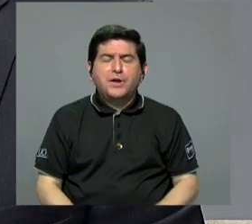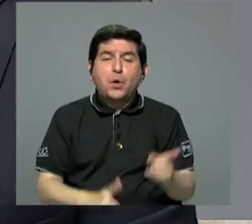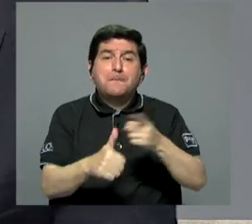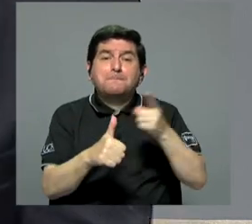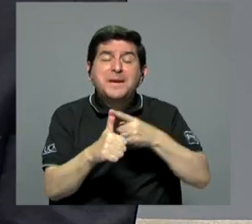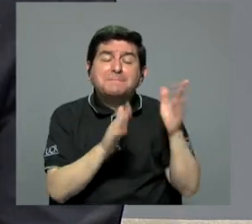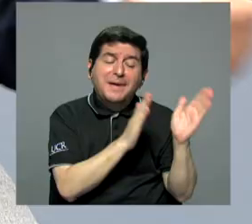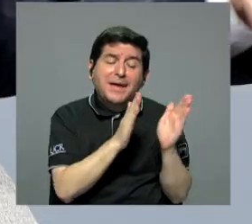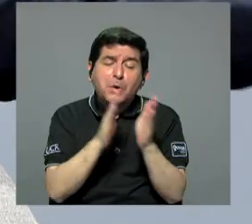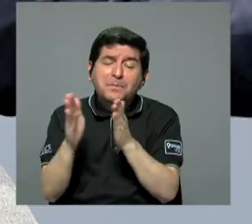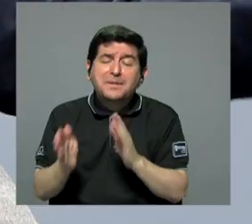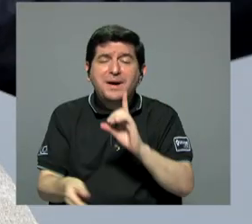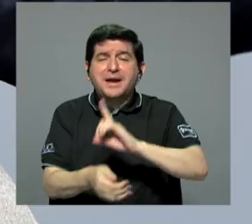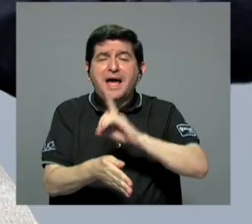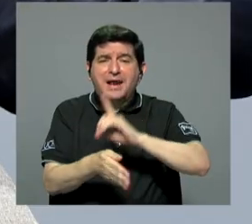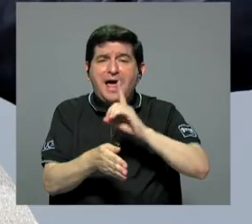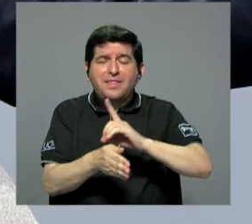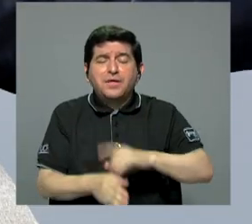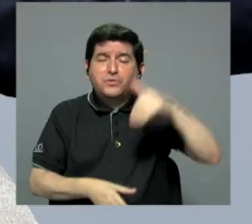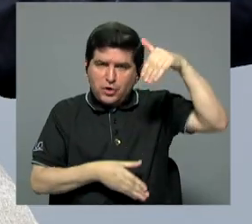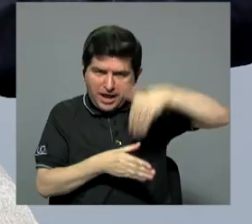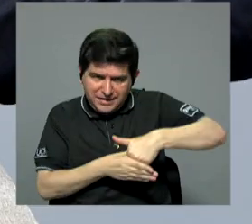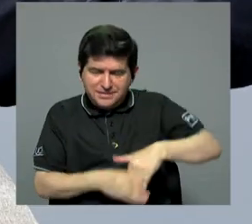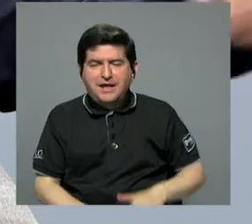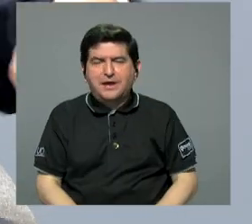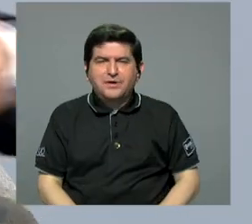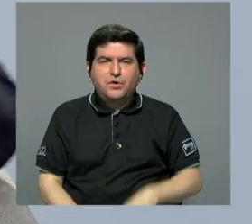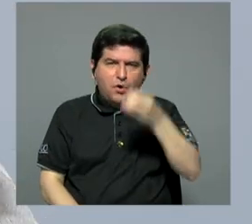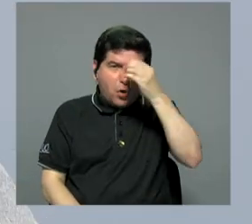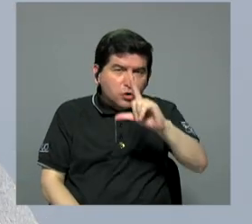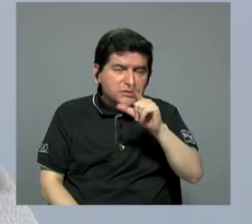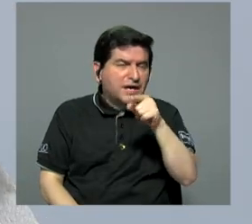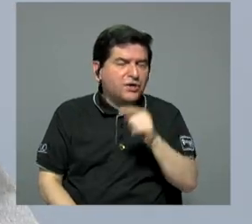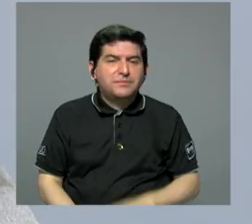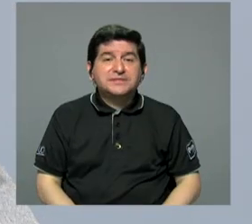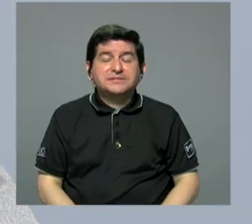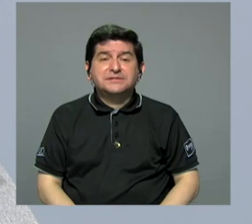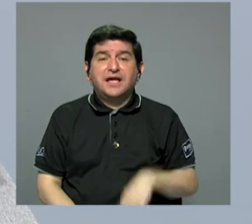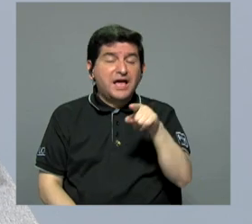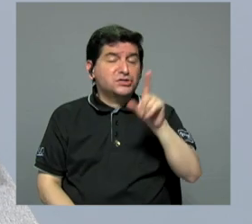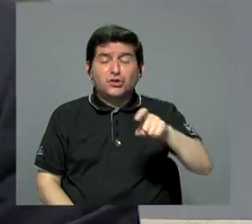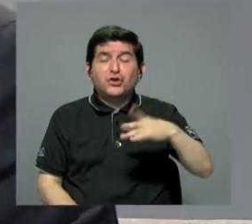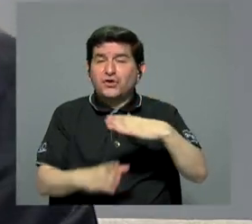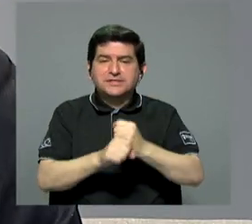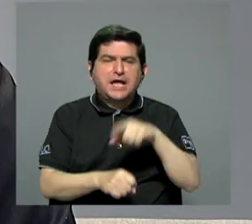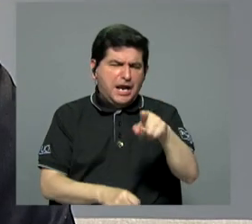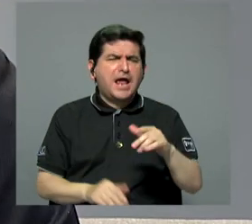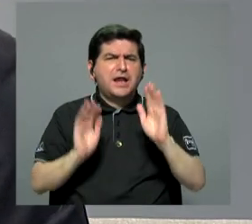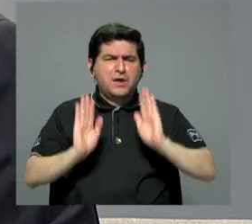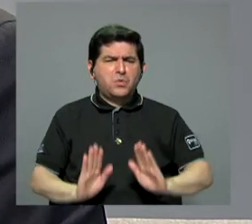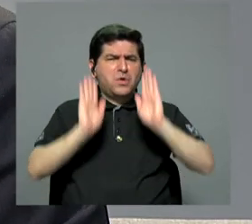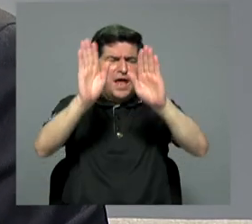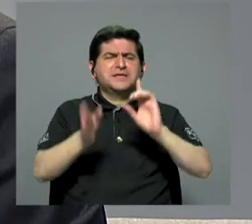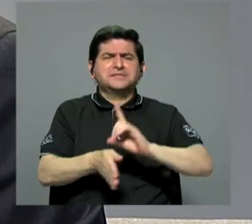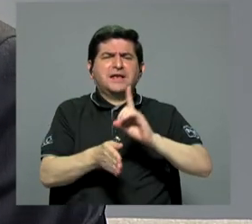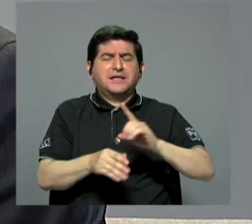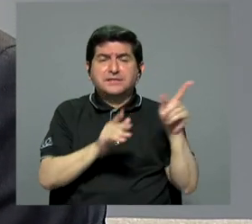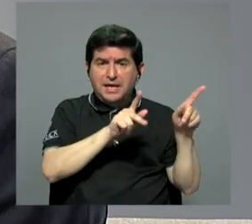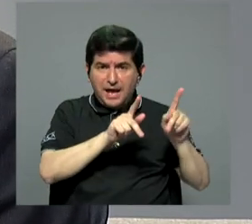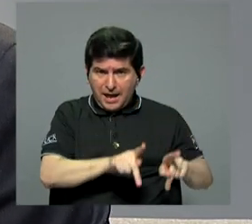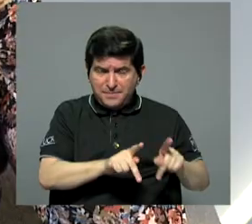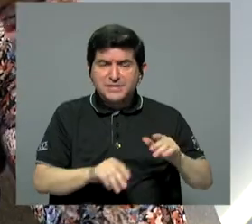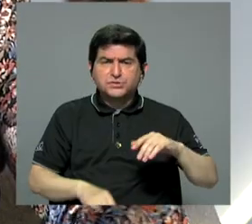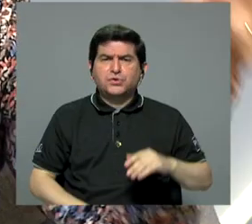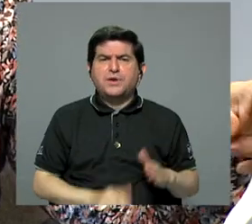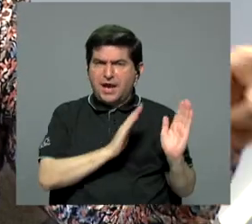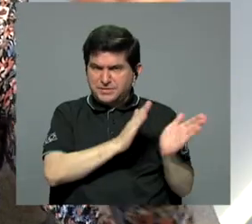primero hay que preparar a los médicos dentro, porque si nosotros preparando al personal no necesitamos hacer eso. Él es un gran médico, no cabe duda de preparando al personal